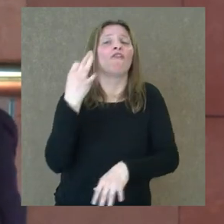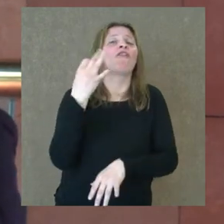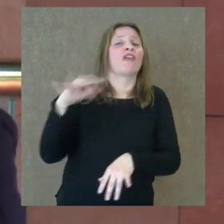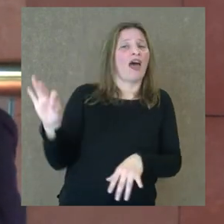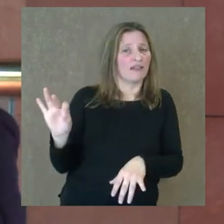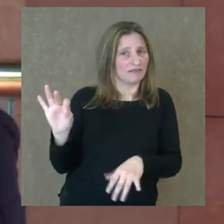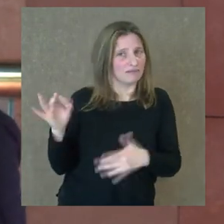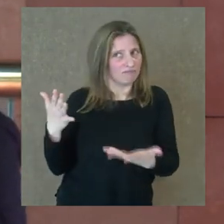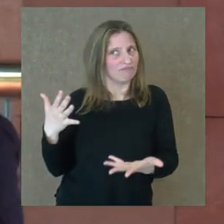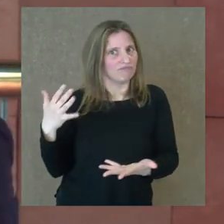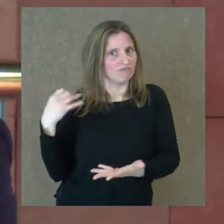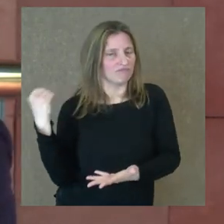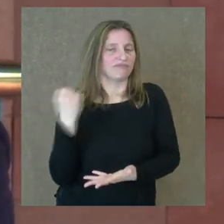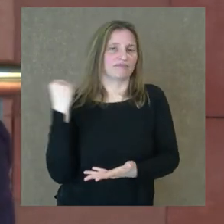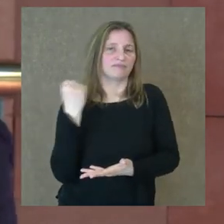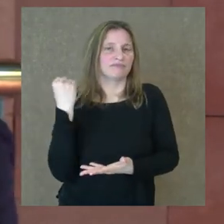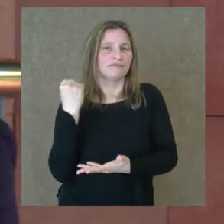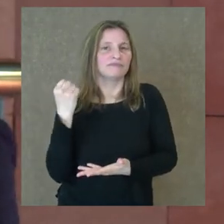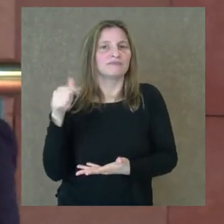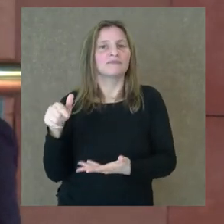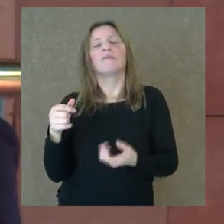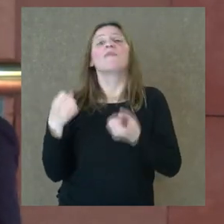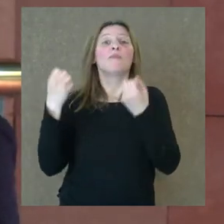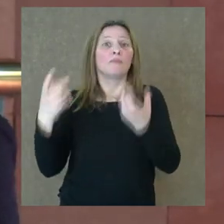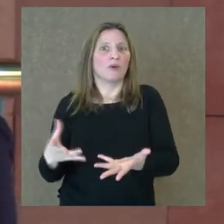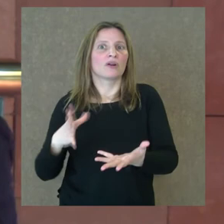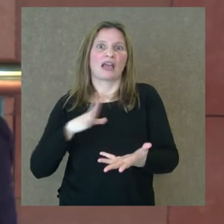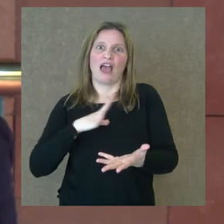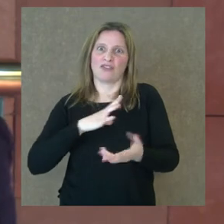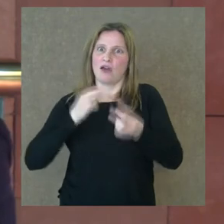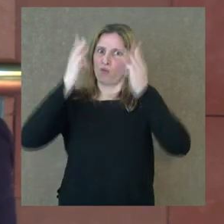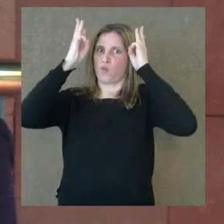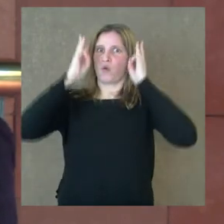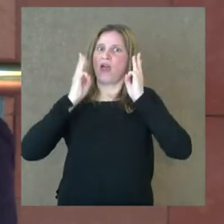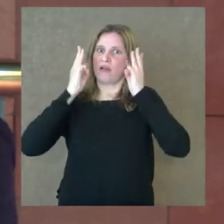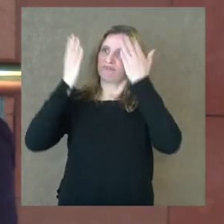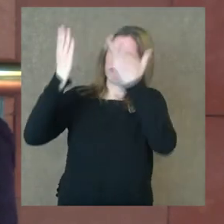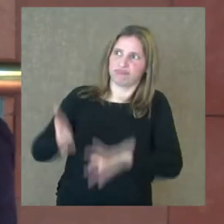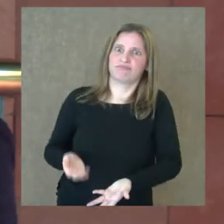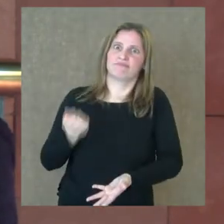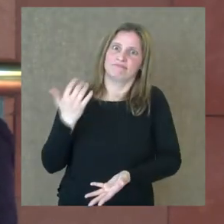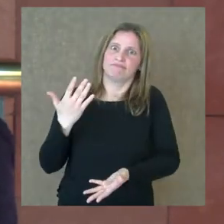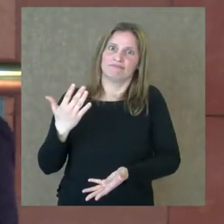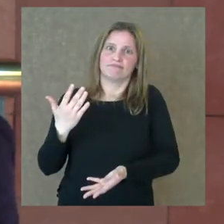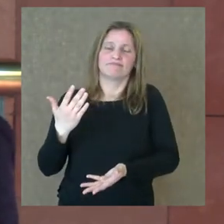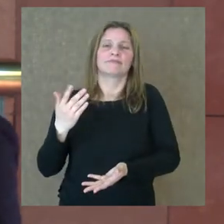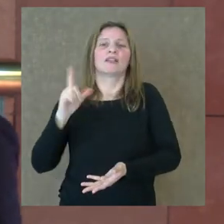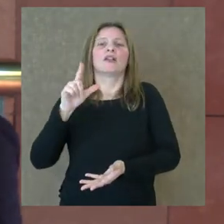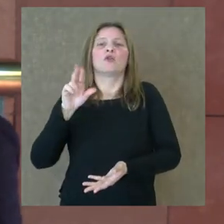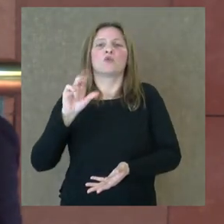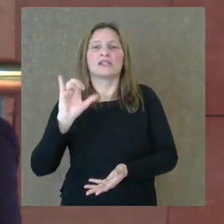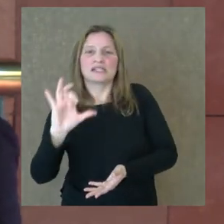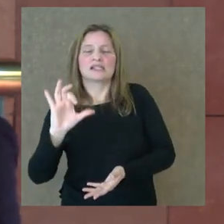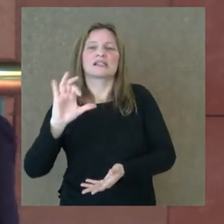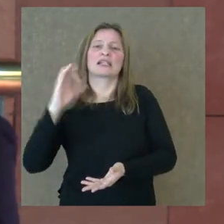volvió muy importante en ese sentido, dado a que tuvo un gran rey, como fue Luis XIV, el rey Sol, que era